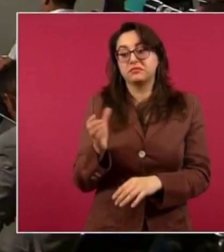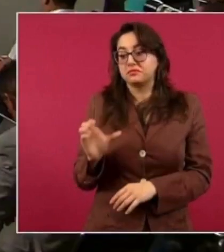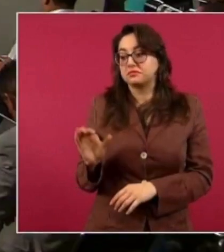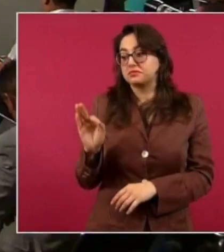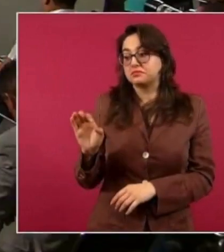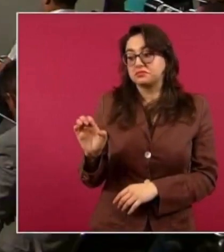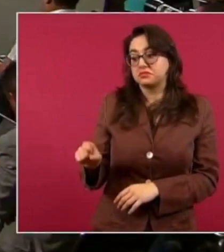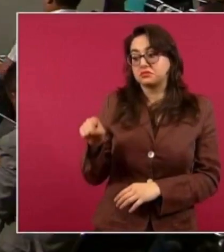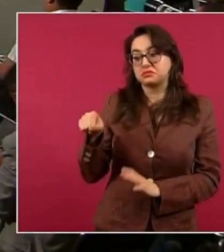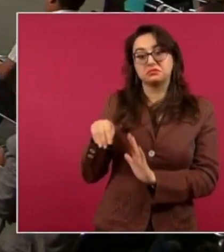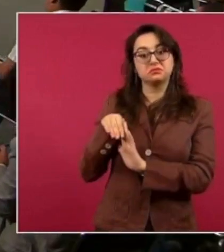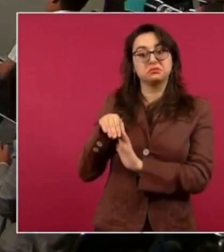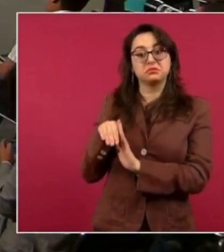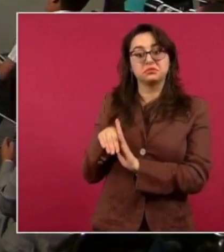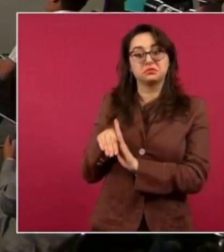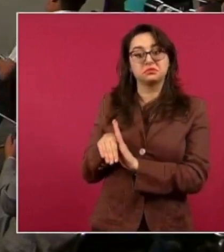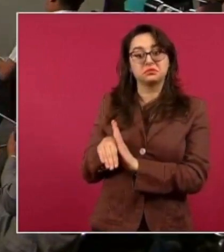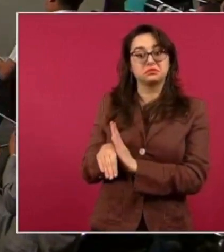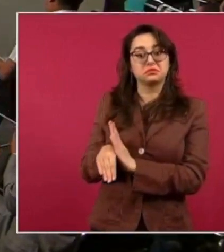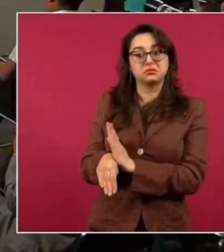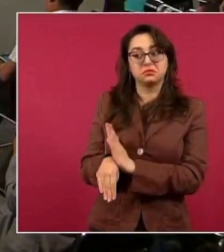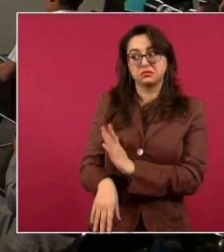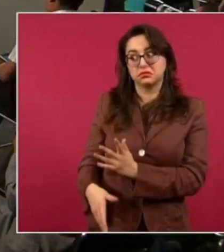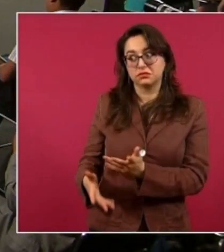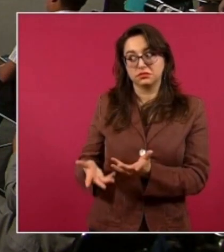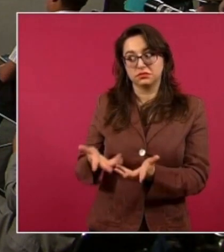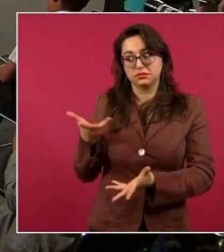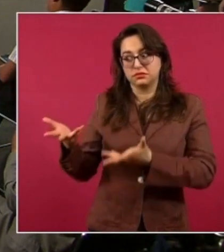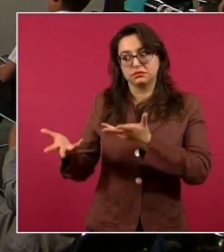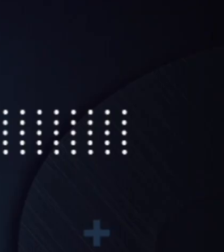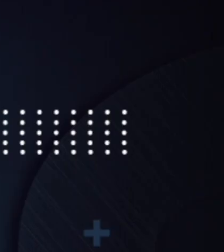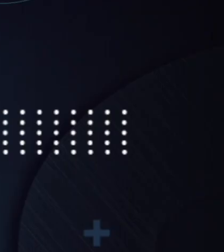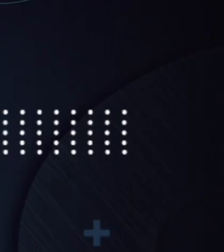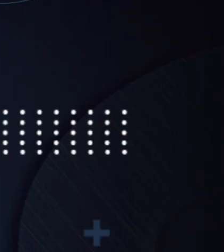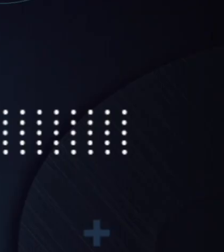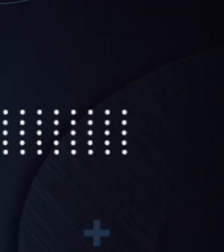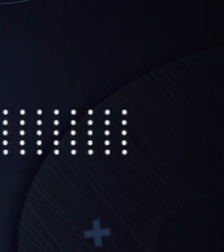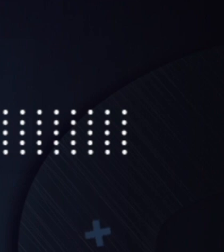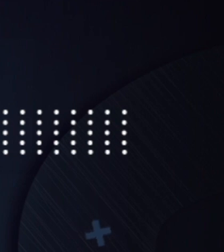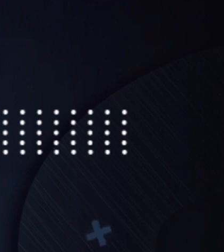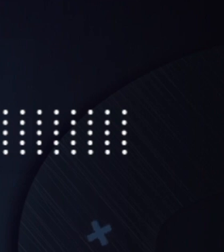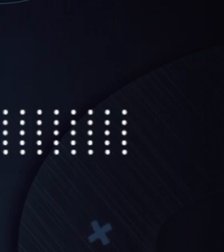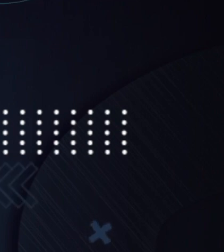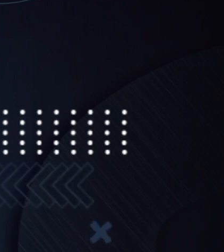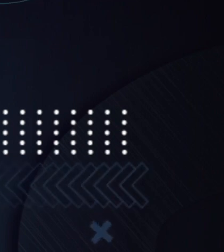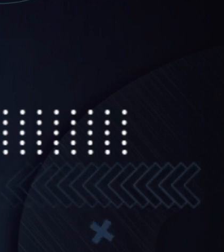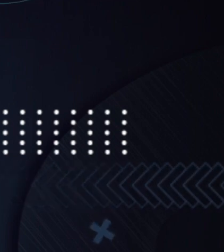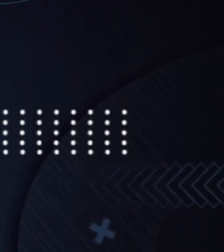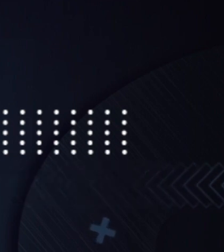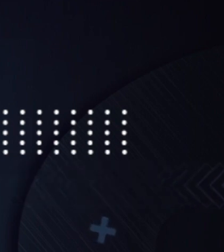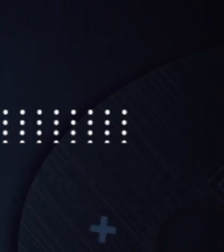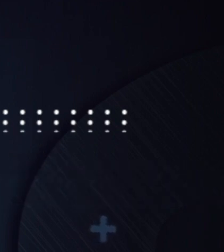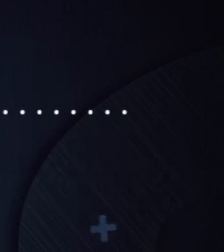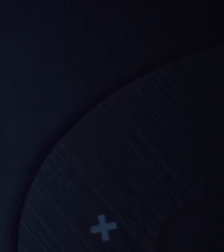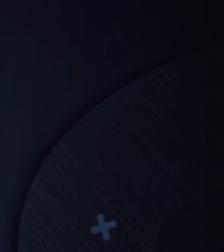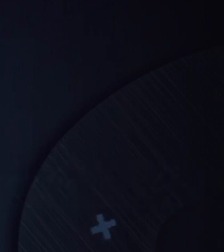minoritaria. father la Comisión centí